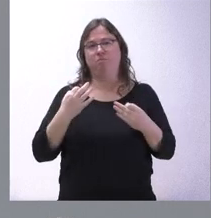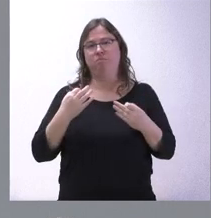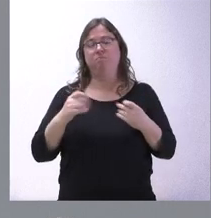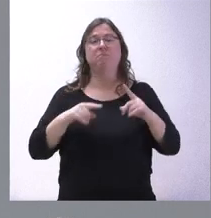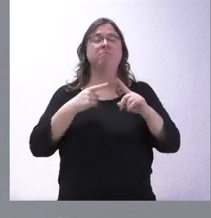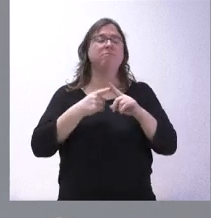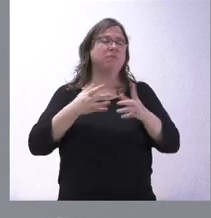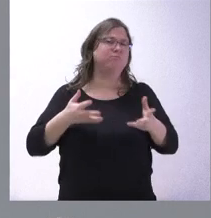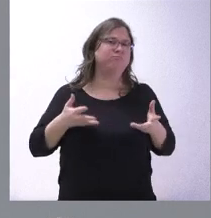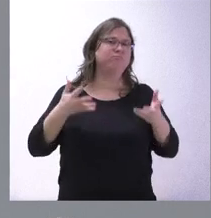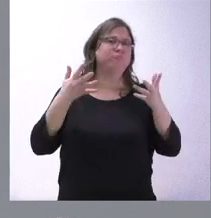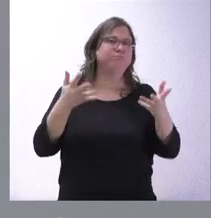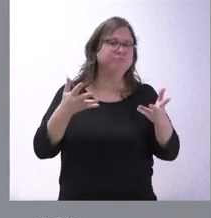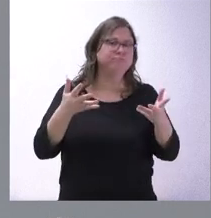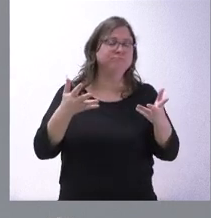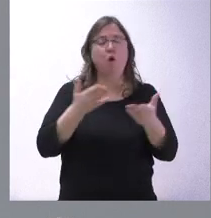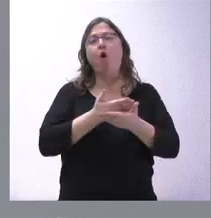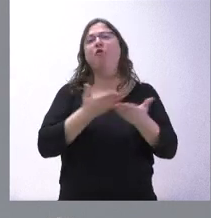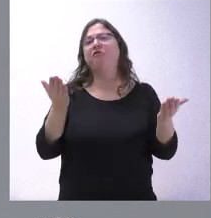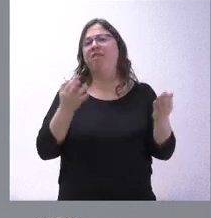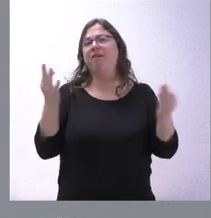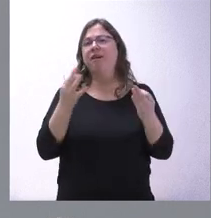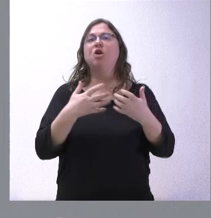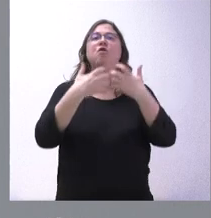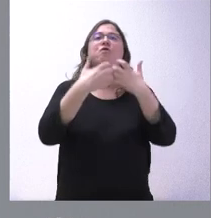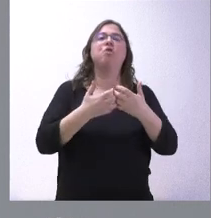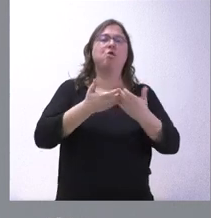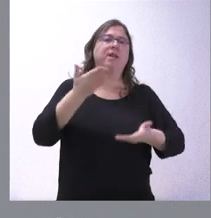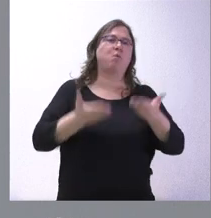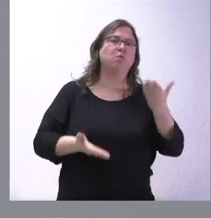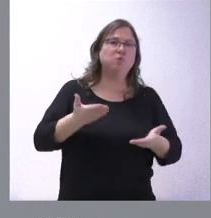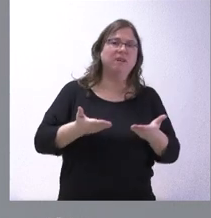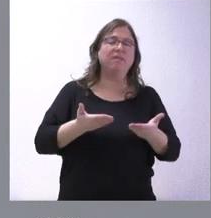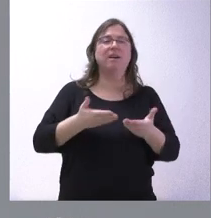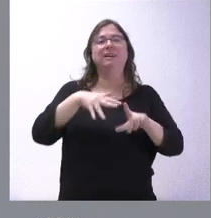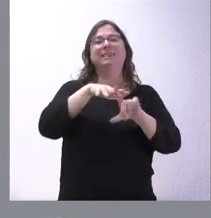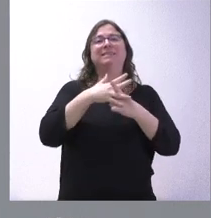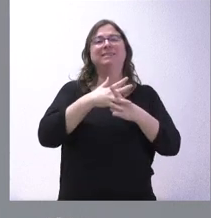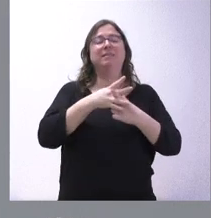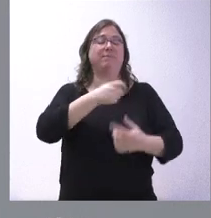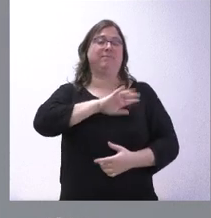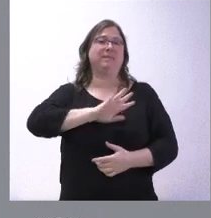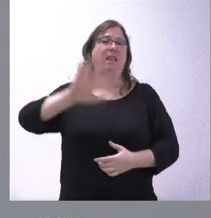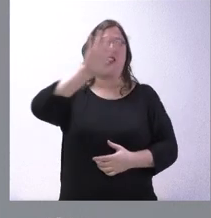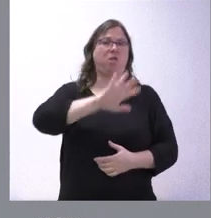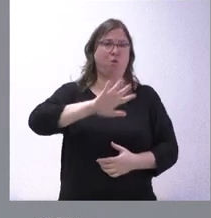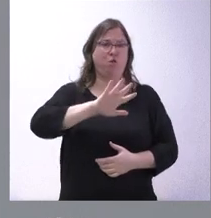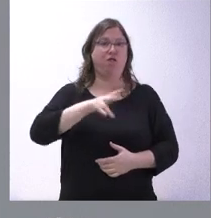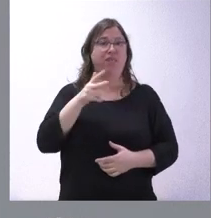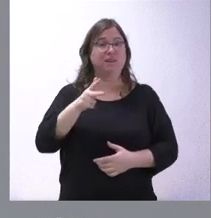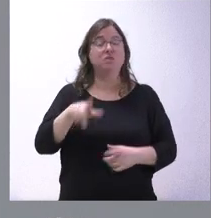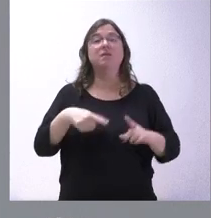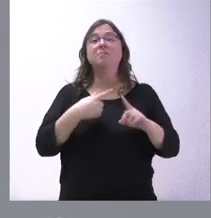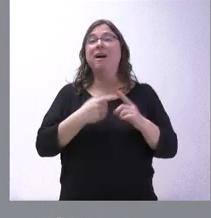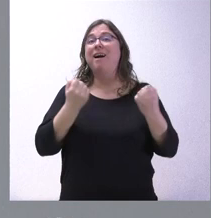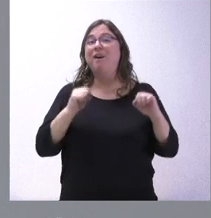absolutamente confiados en el funcionamiento de la justicia, de los mecanismos del Estado de Derecho y que al final, aunque sea en